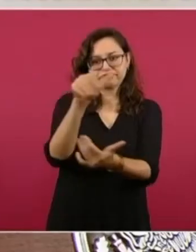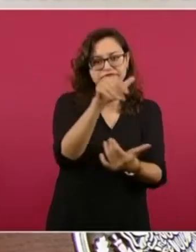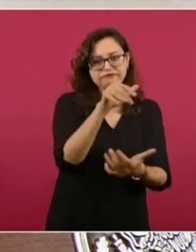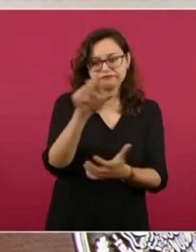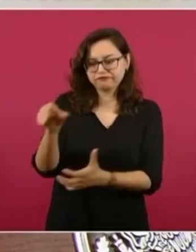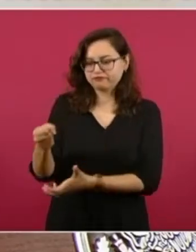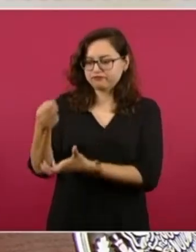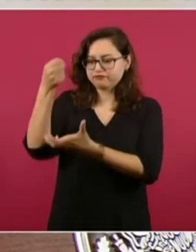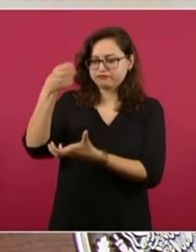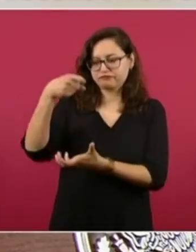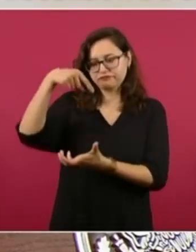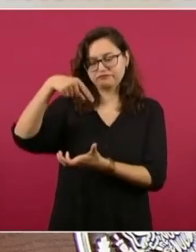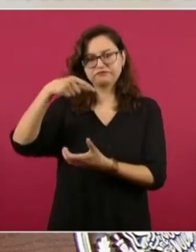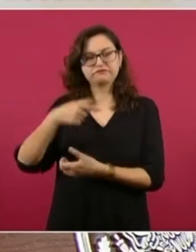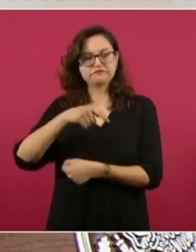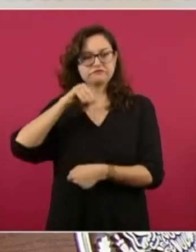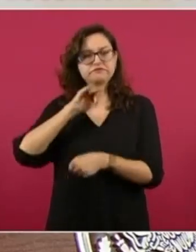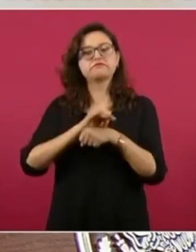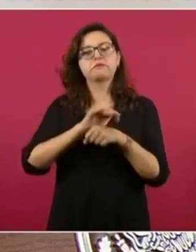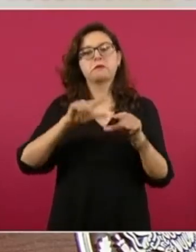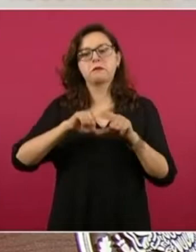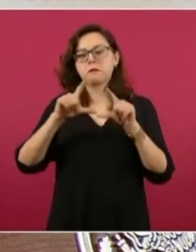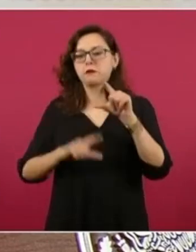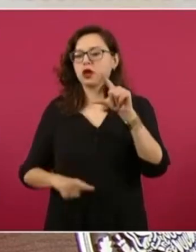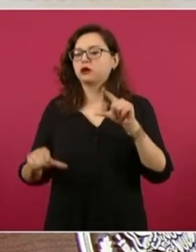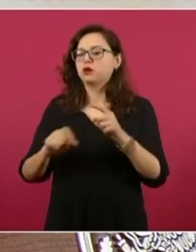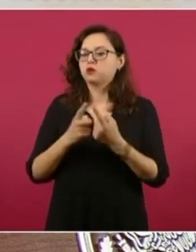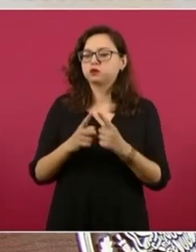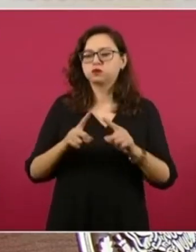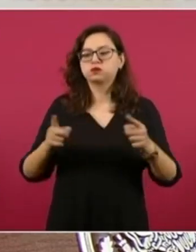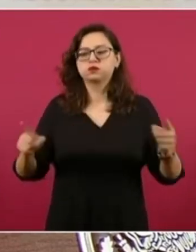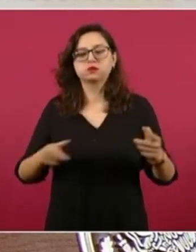desarrollo del país. Es la que